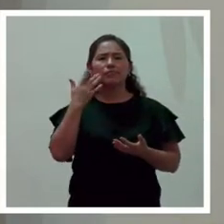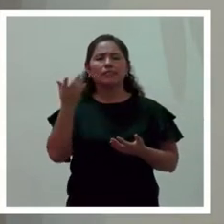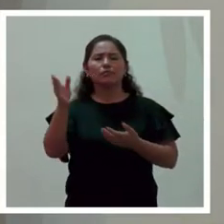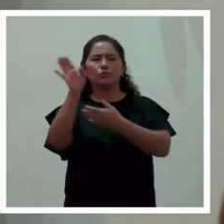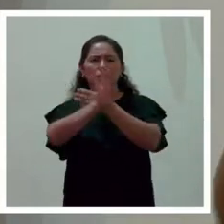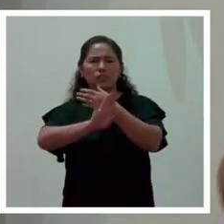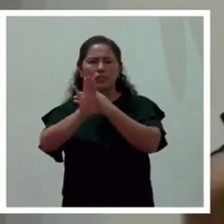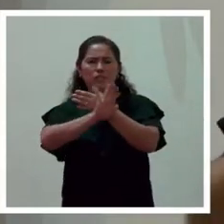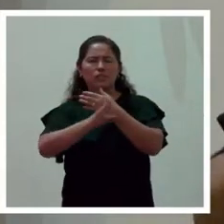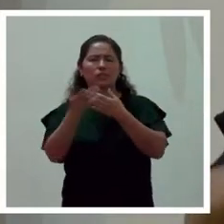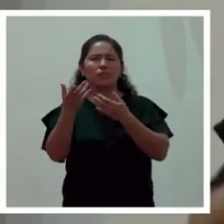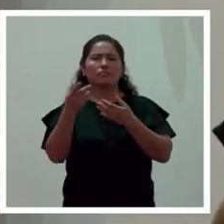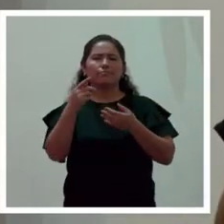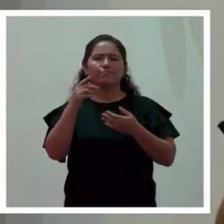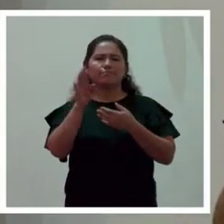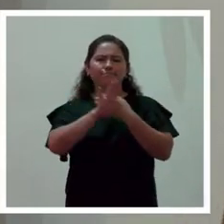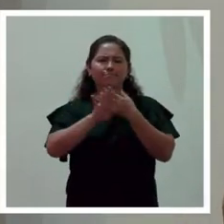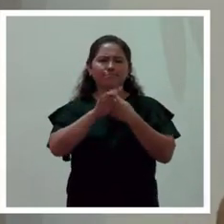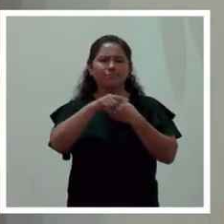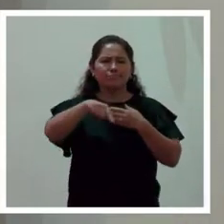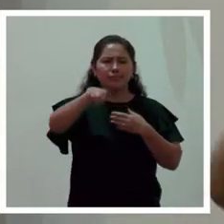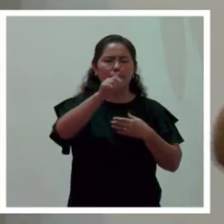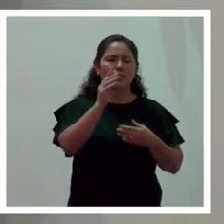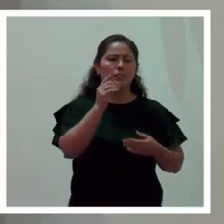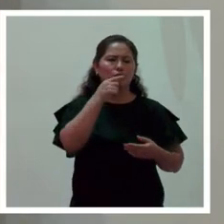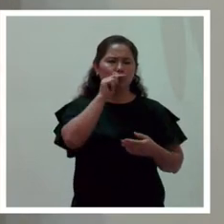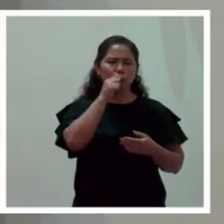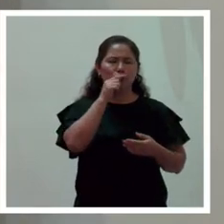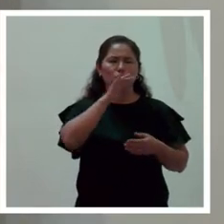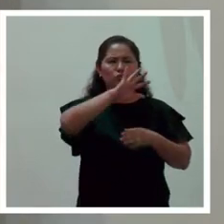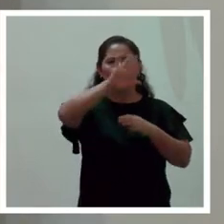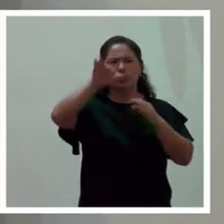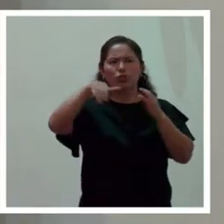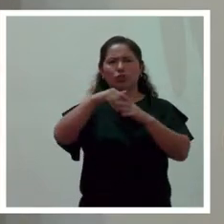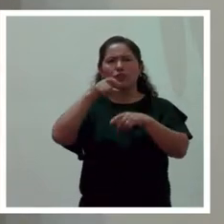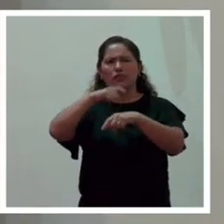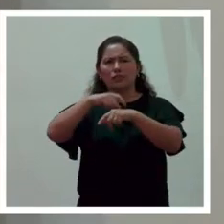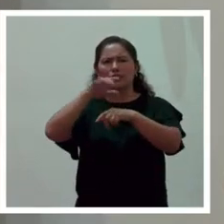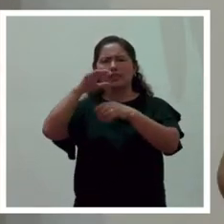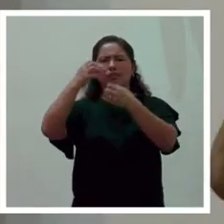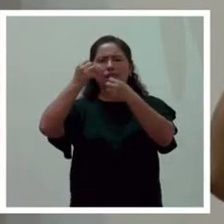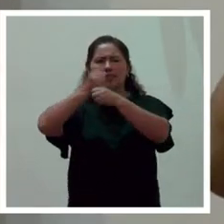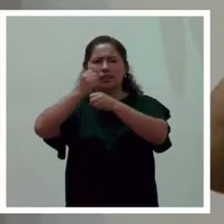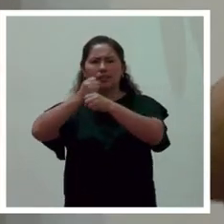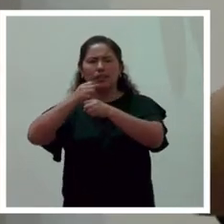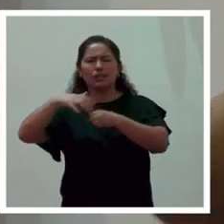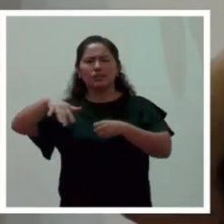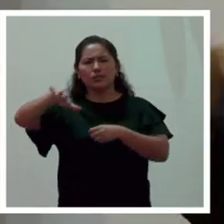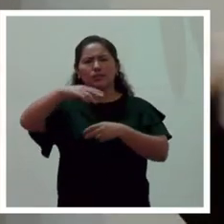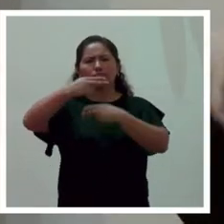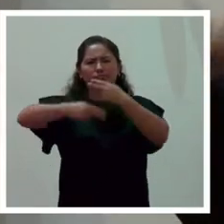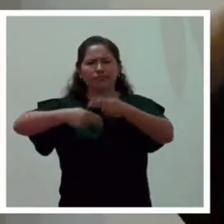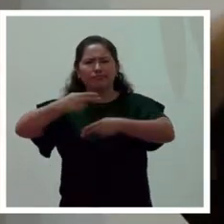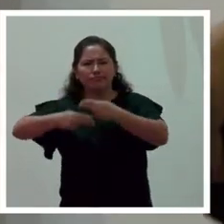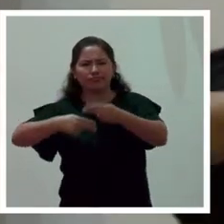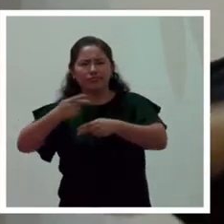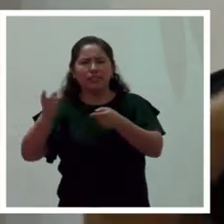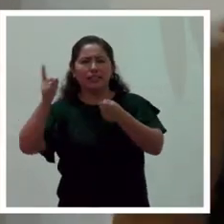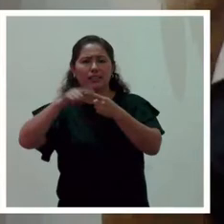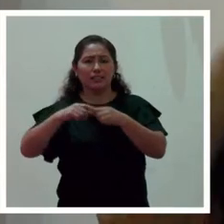protección de las mujeres en todo el territorio nacional y de todas las generaciones durante el ciclo de vida.